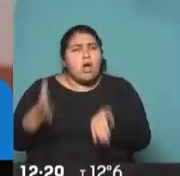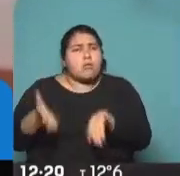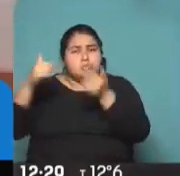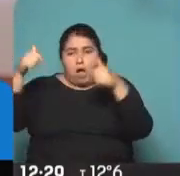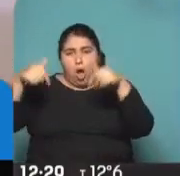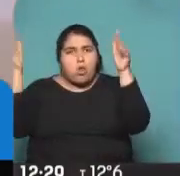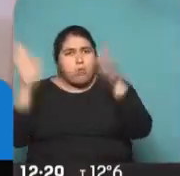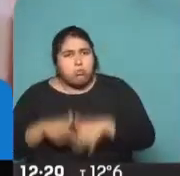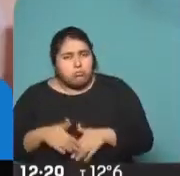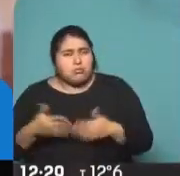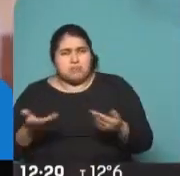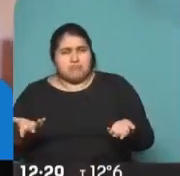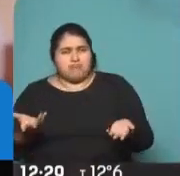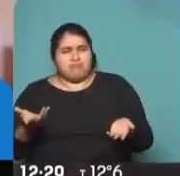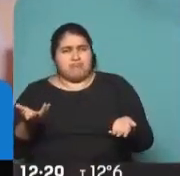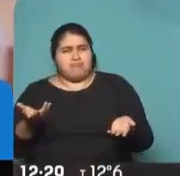digamos,